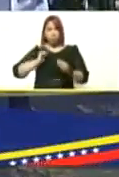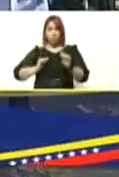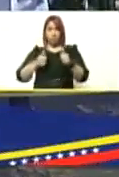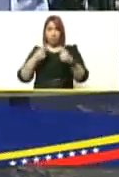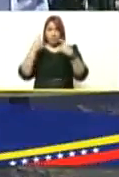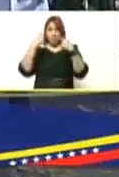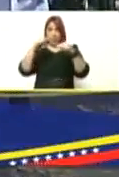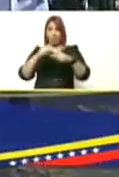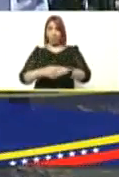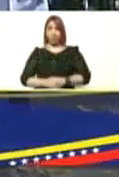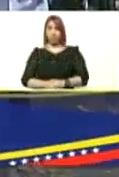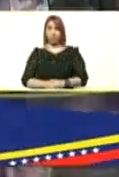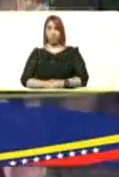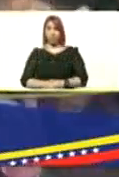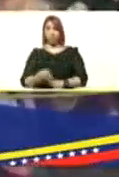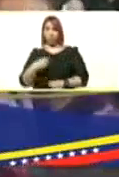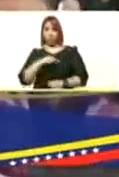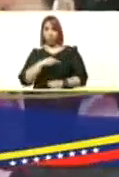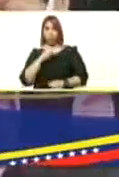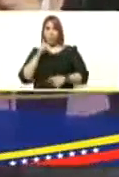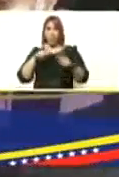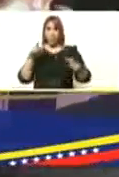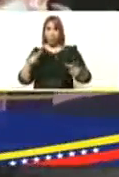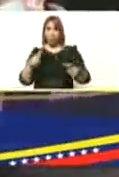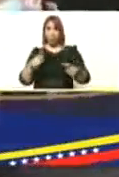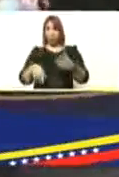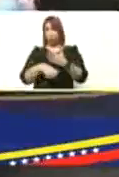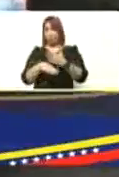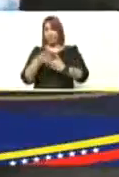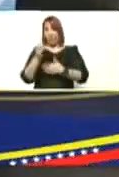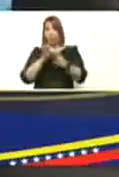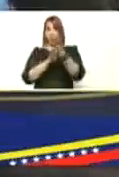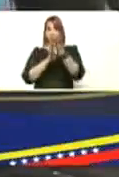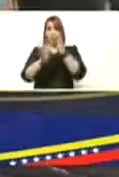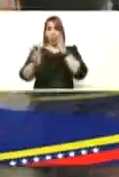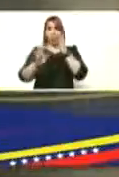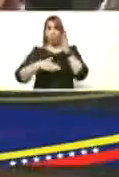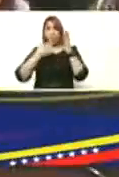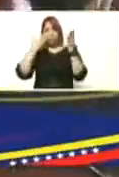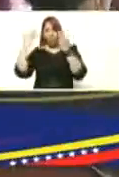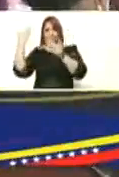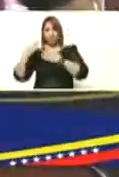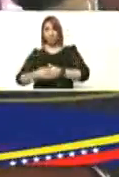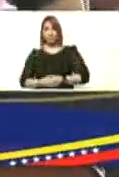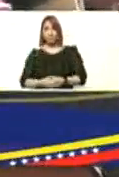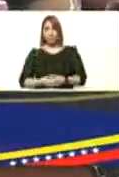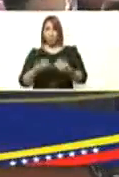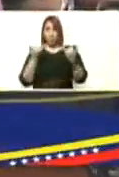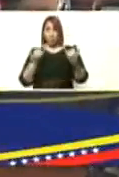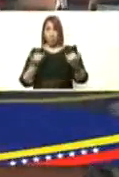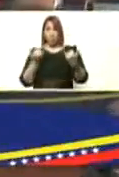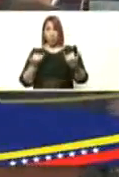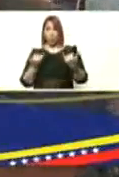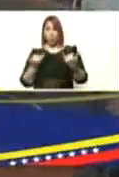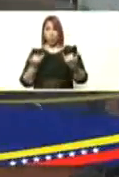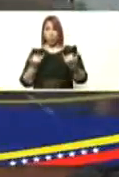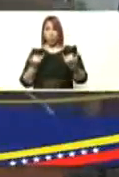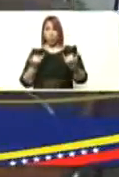esta fase aquí están con nosotros las personas que todavía están en esta hora en cola aquí ahí lo podemos ver al fondo que bueno ahorita mismo le van a meter